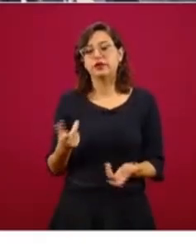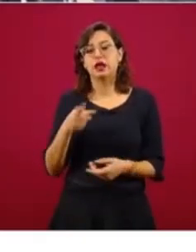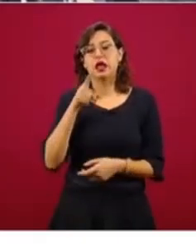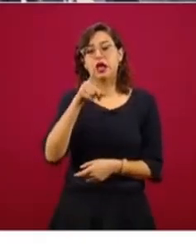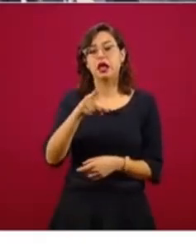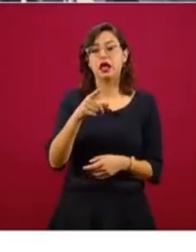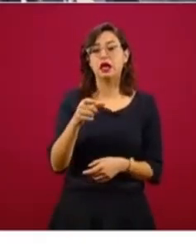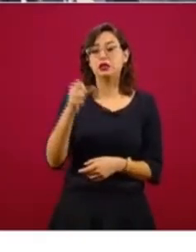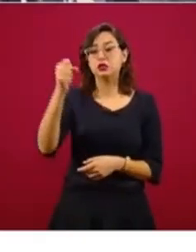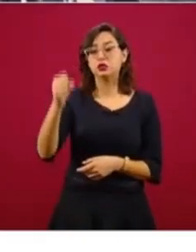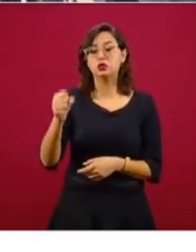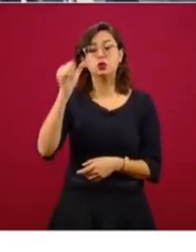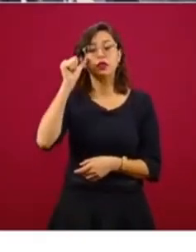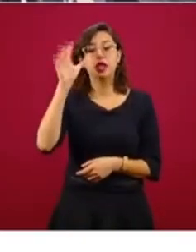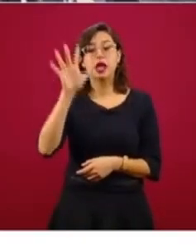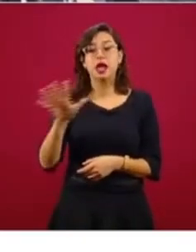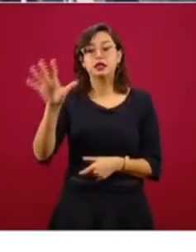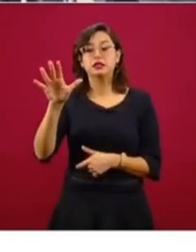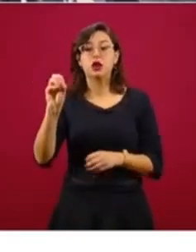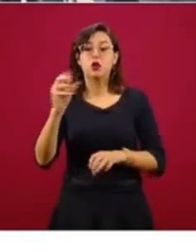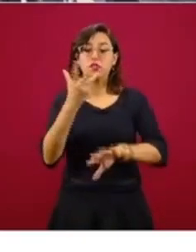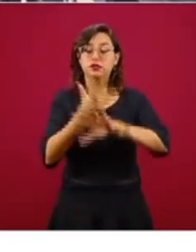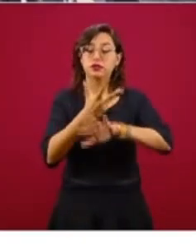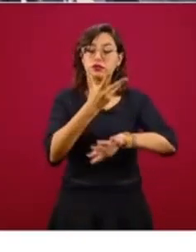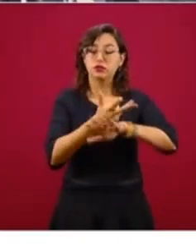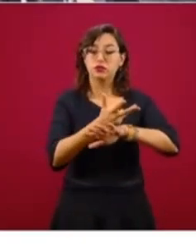sudeste asiático o en costas de los Estados Unidos.